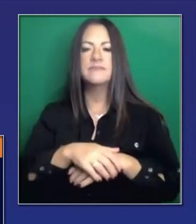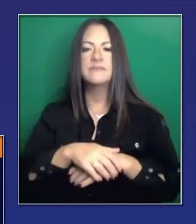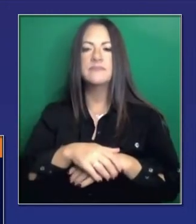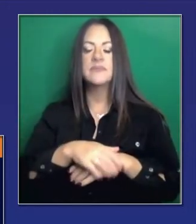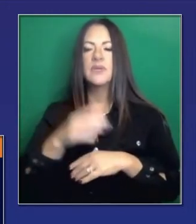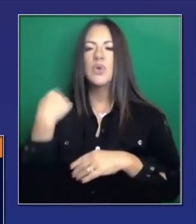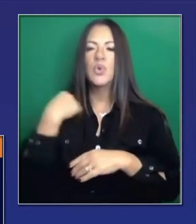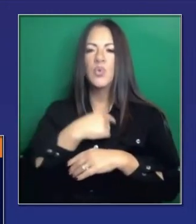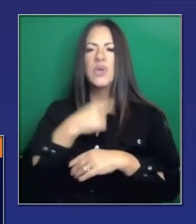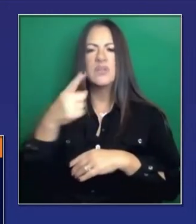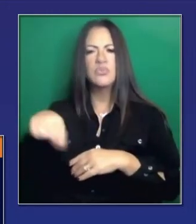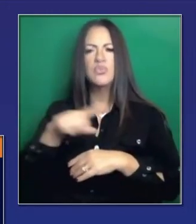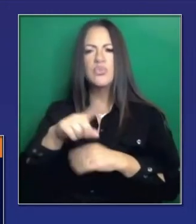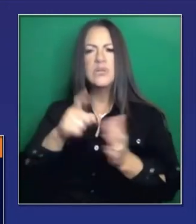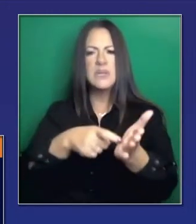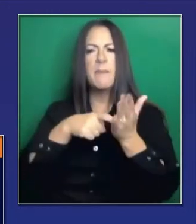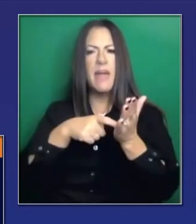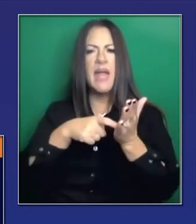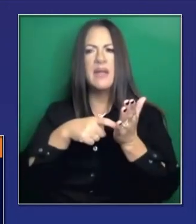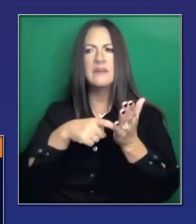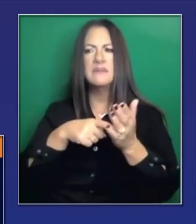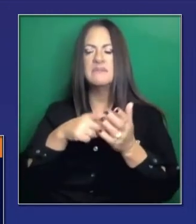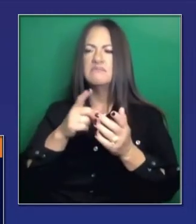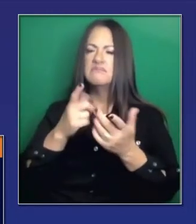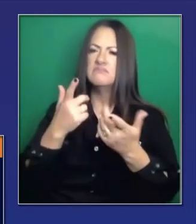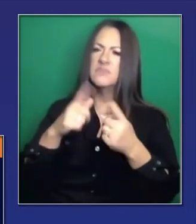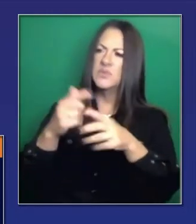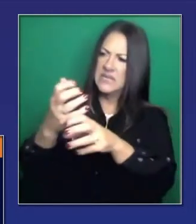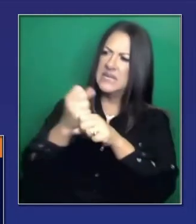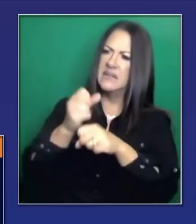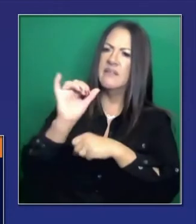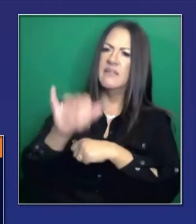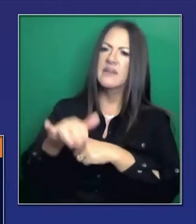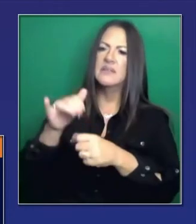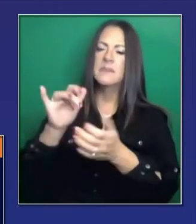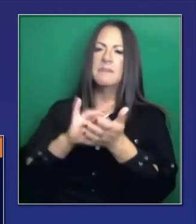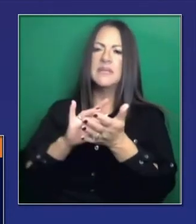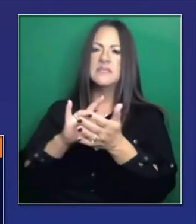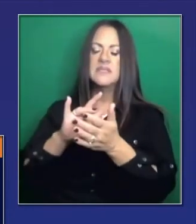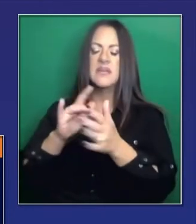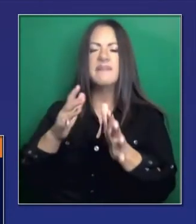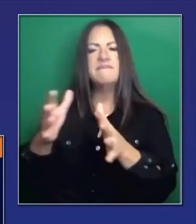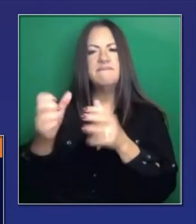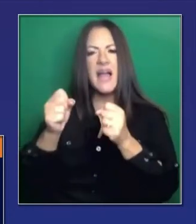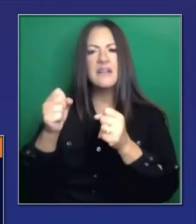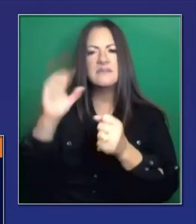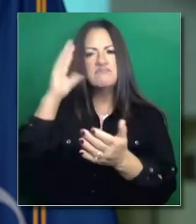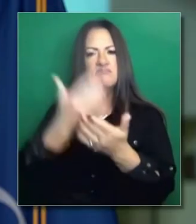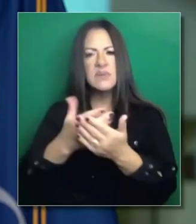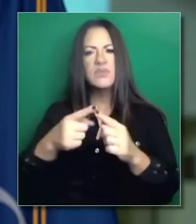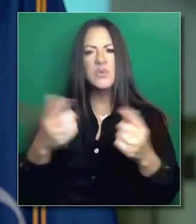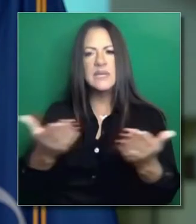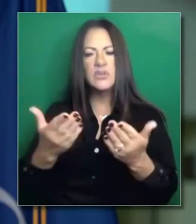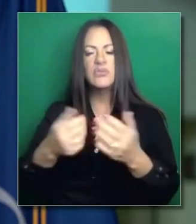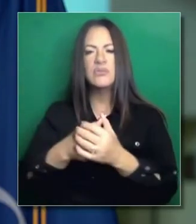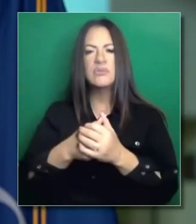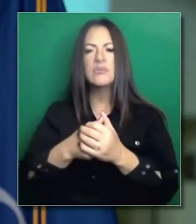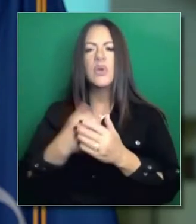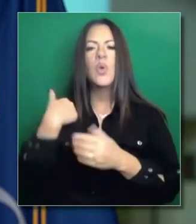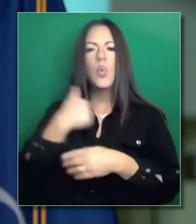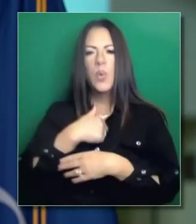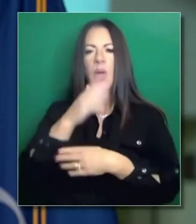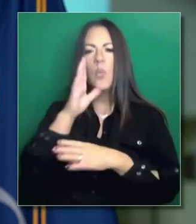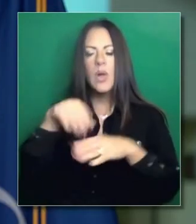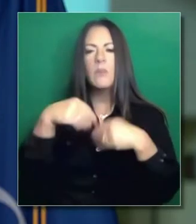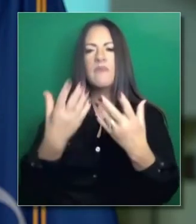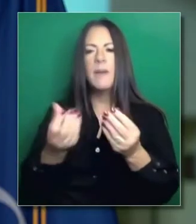Exige. En cuanto a la ejecución. Para administrar. Estas vacunas. Entonces. Estarán. Ustedes. Oyendo. Más